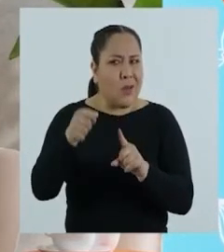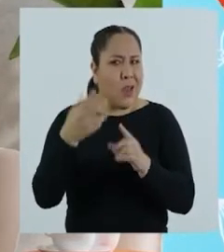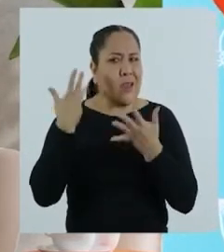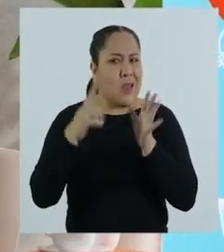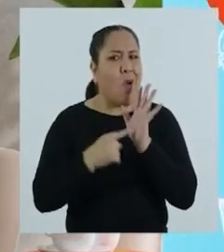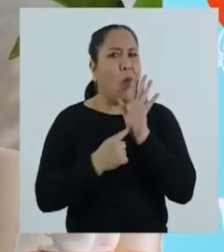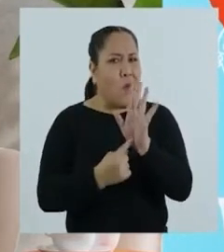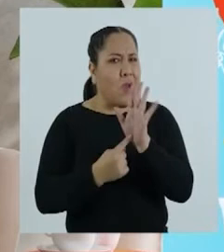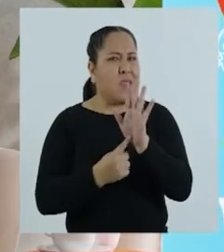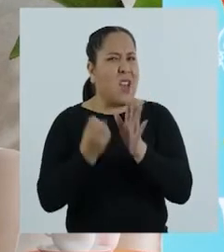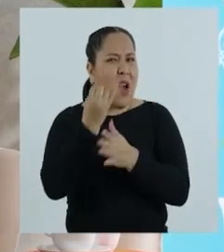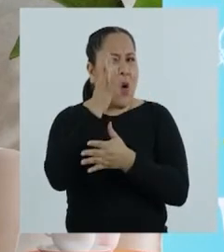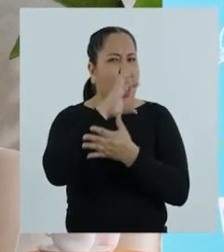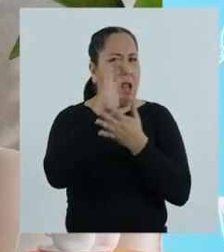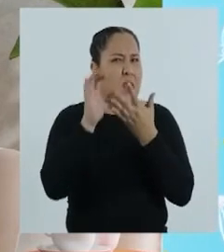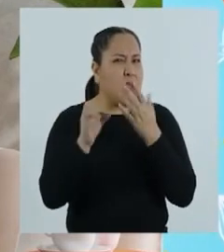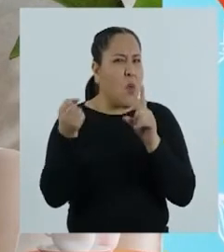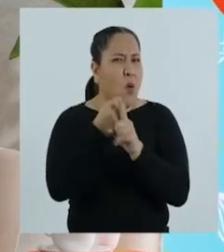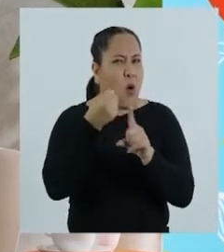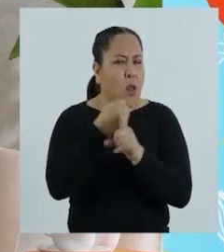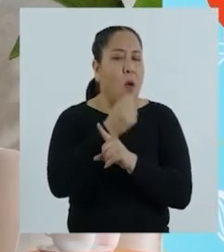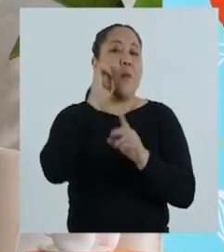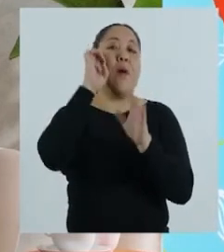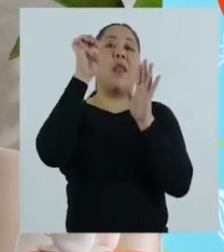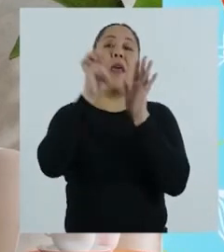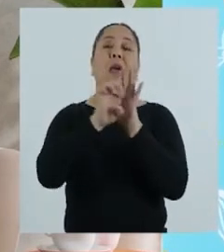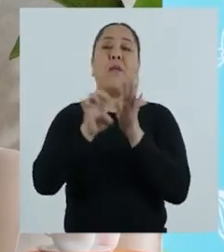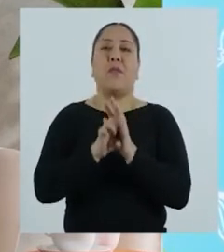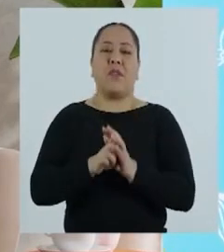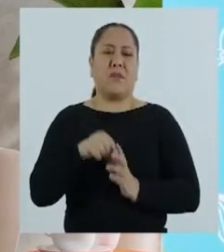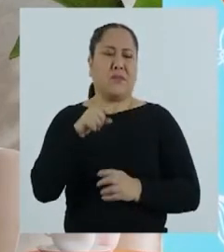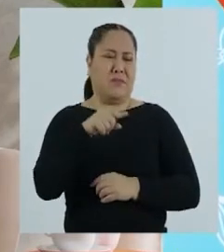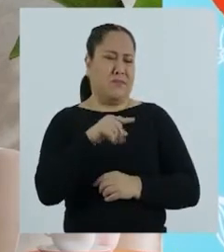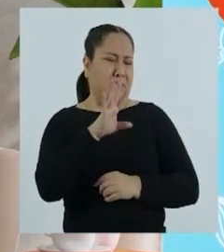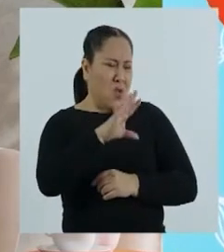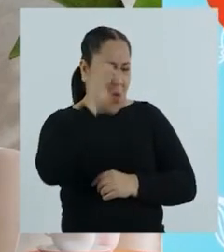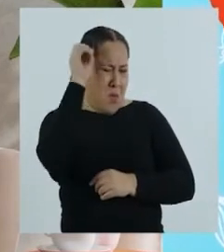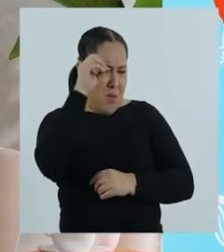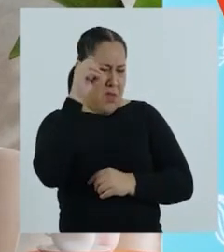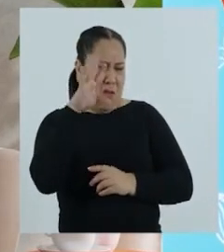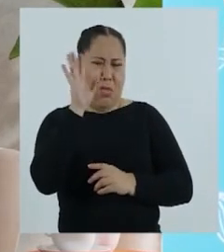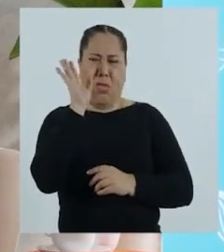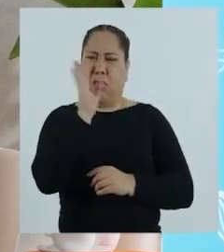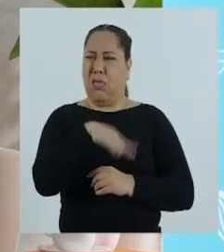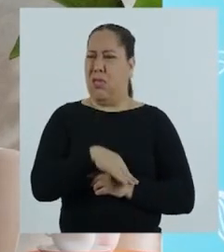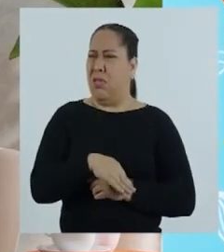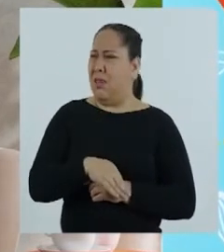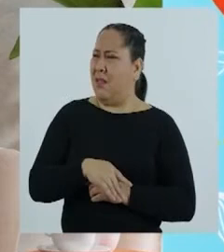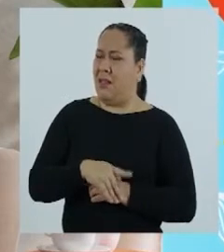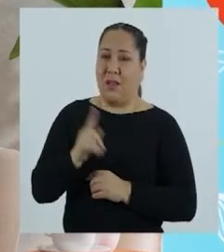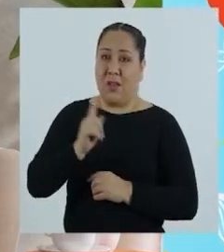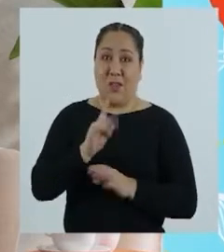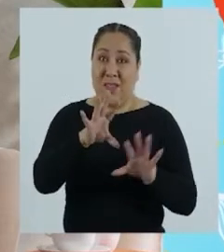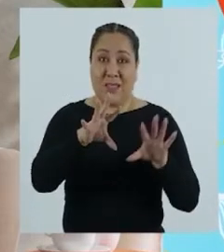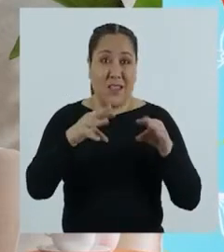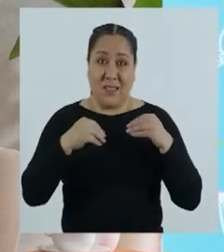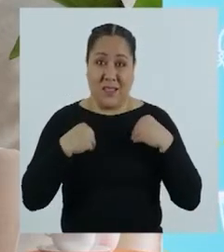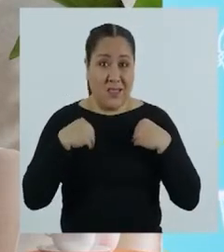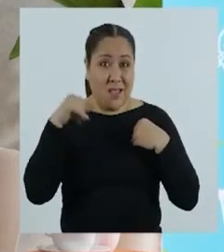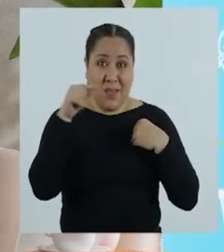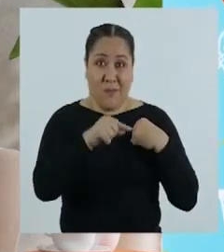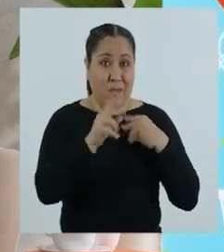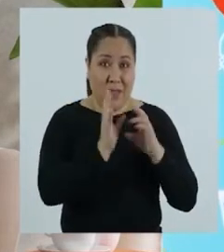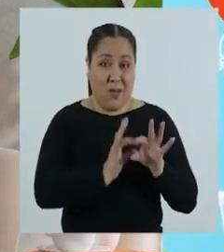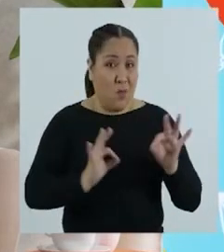violencia o que ya presentan señales de violencia, como cuando se descalifican las opiniones del otro y